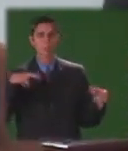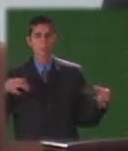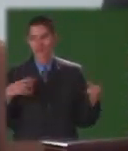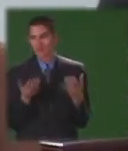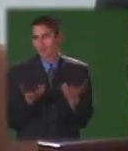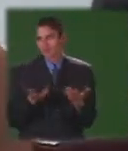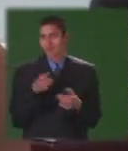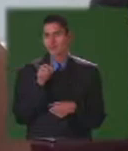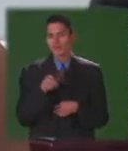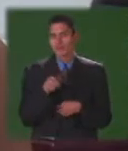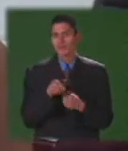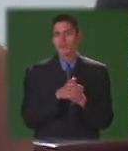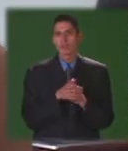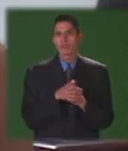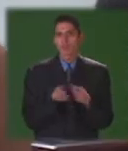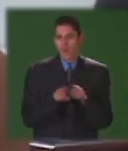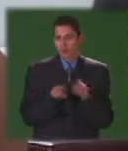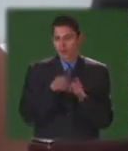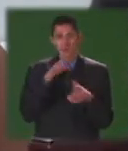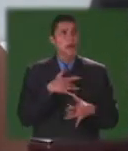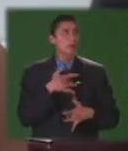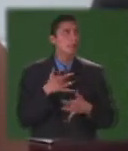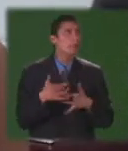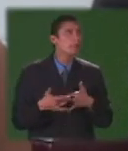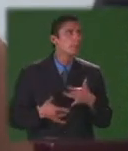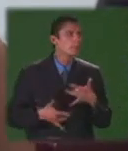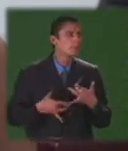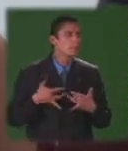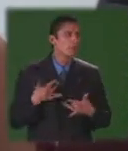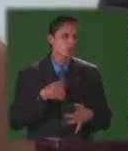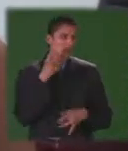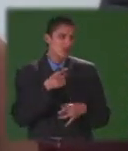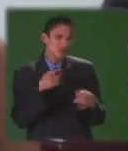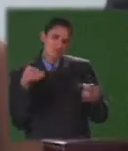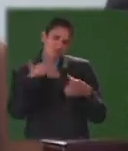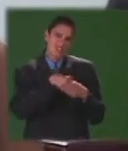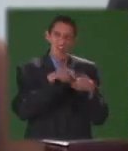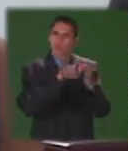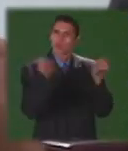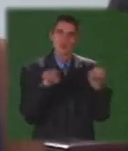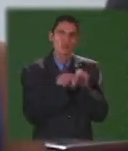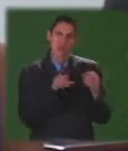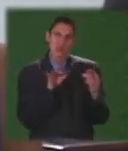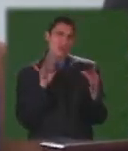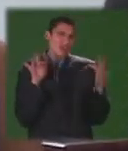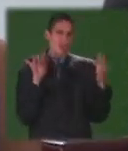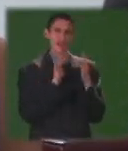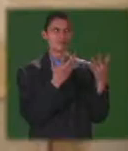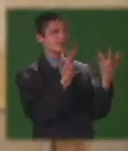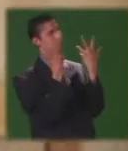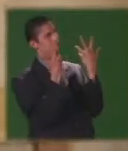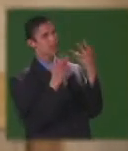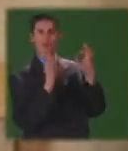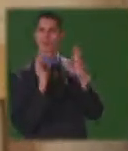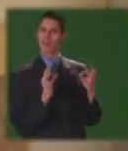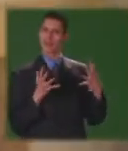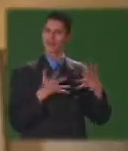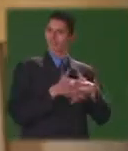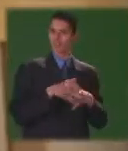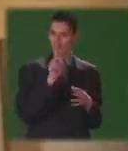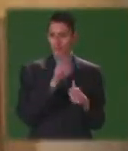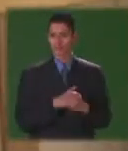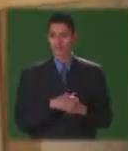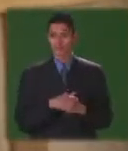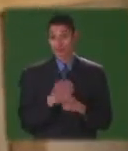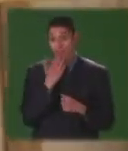de motivación del niño por estar dentro de un contexto que no lo está cogiendo Que el acceder a la